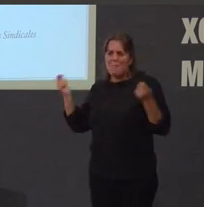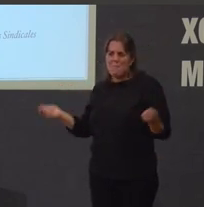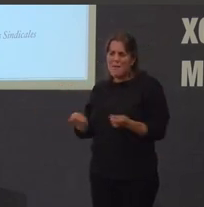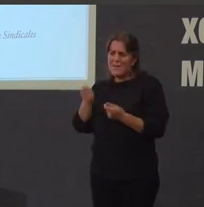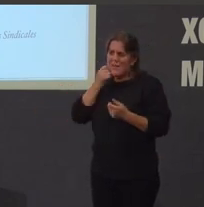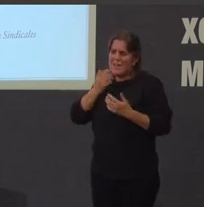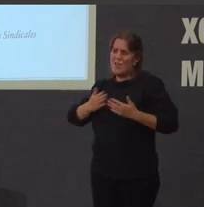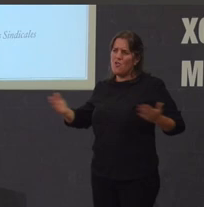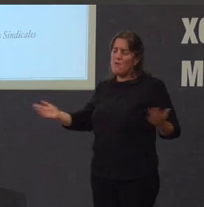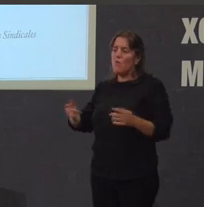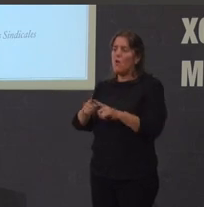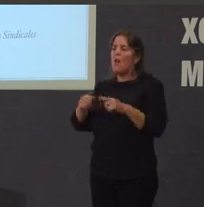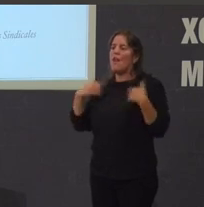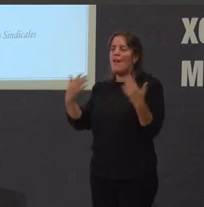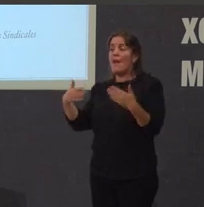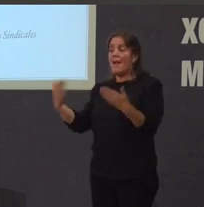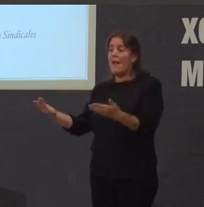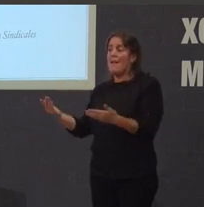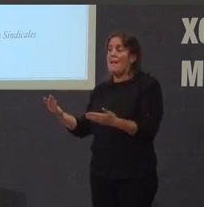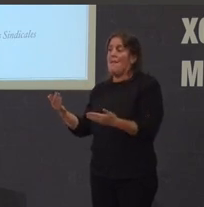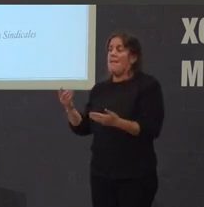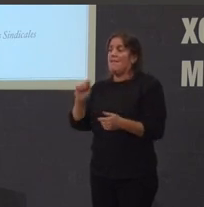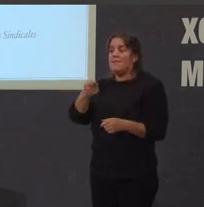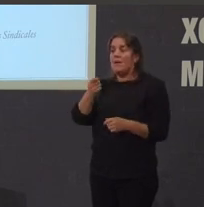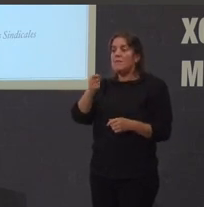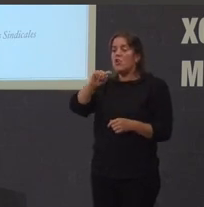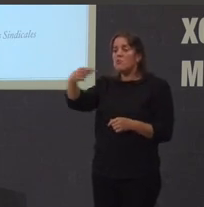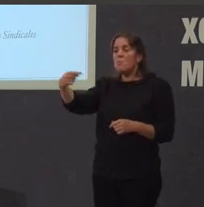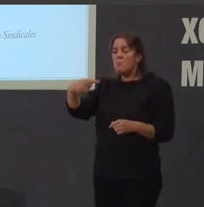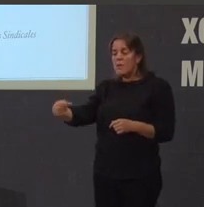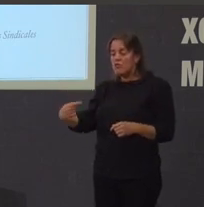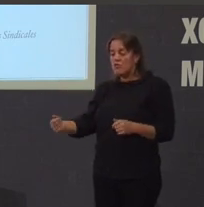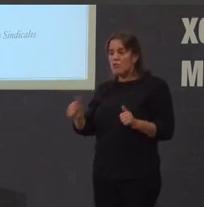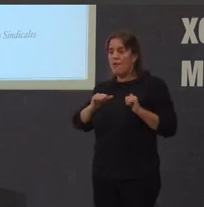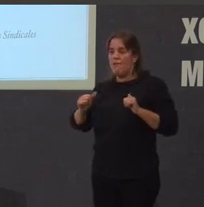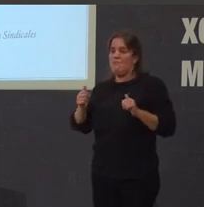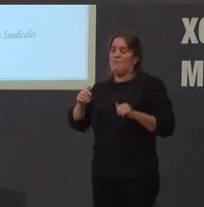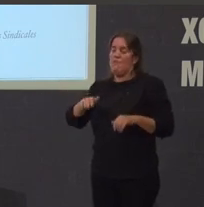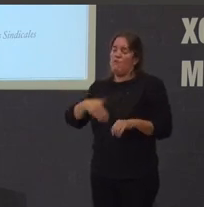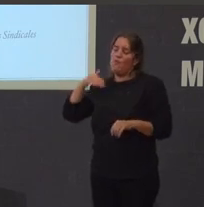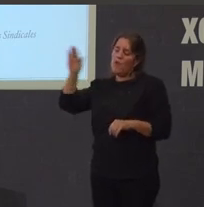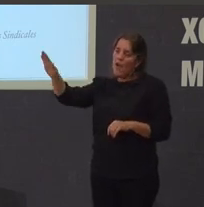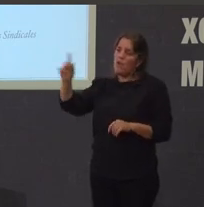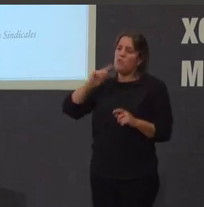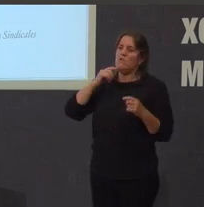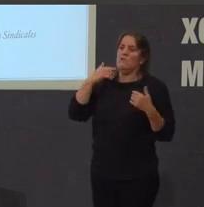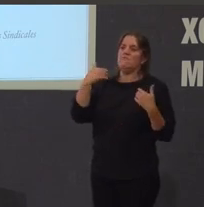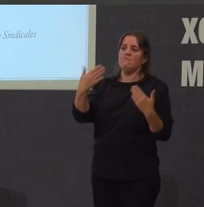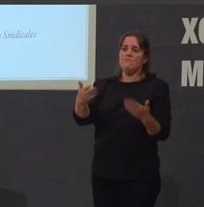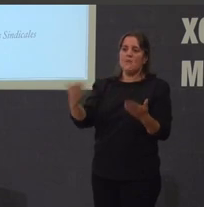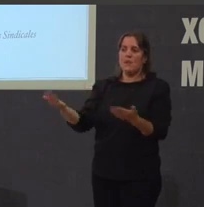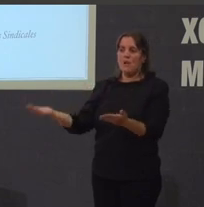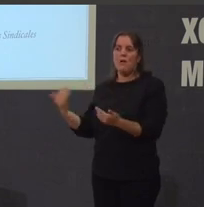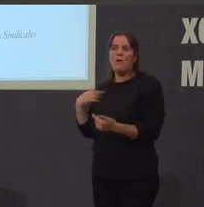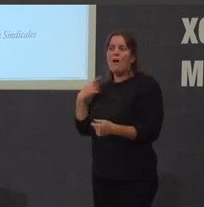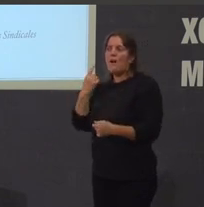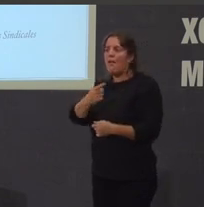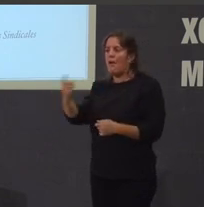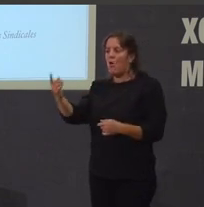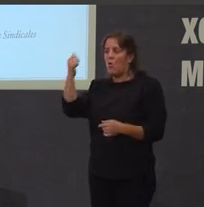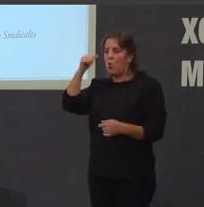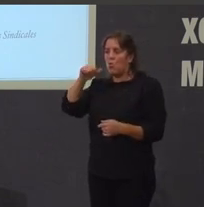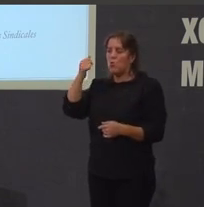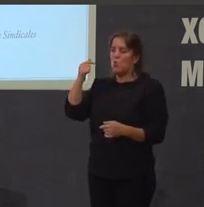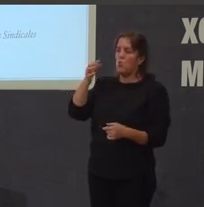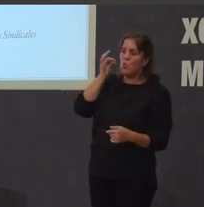recollía na que se regalaban as Chaves dos pisos que Franco entregaba ante o nodo ante cada un e cada unha bueno